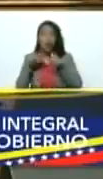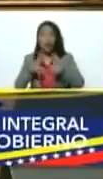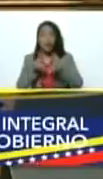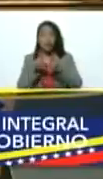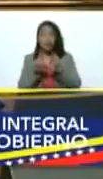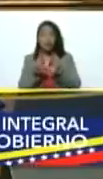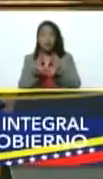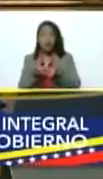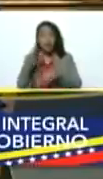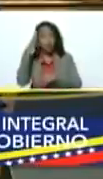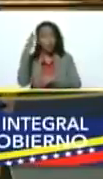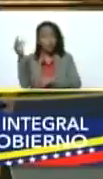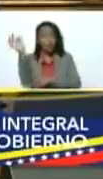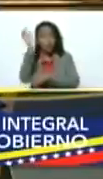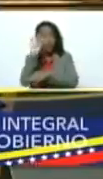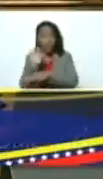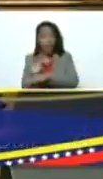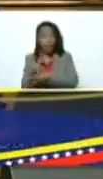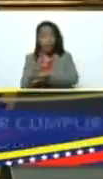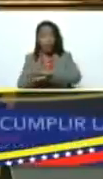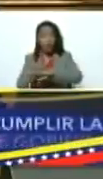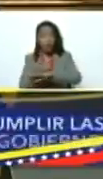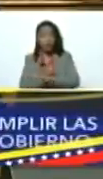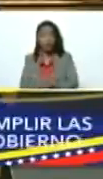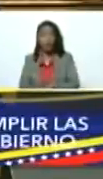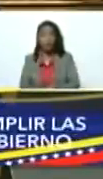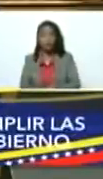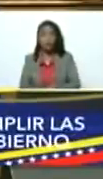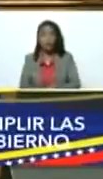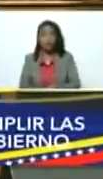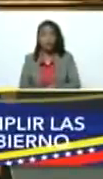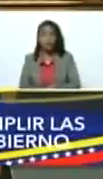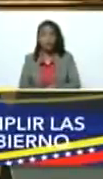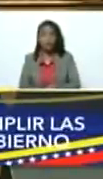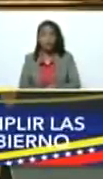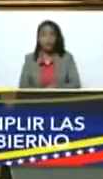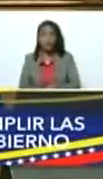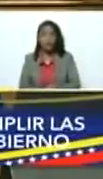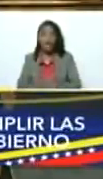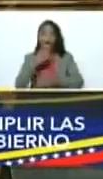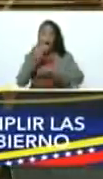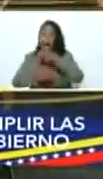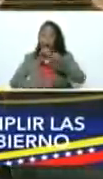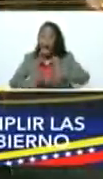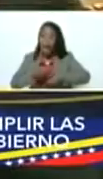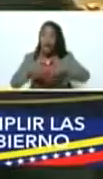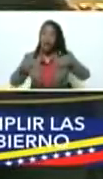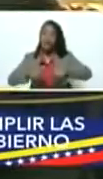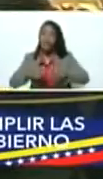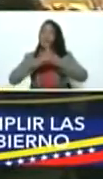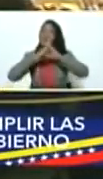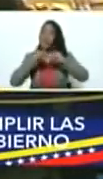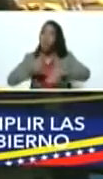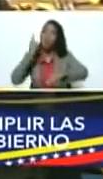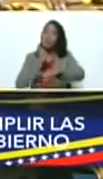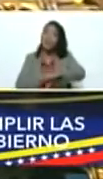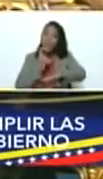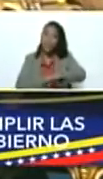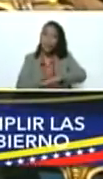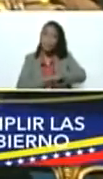secretaría del Consejo Federal de Gobierno, que le dediquen todo el tiempo